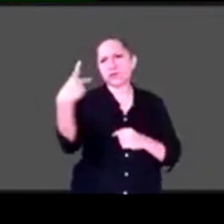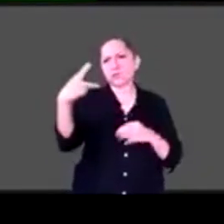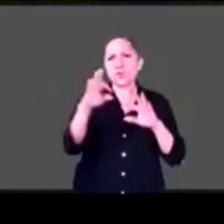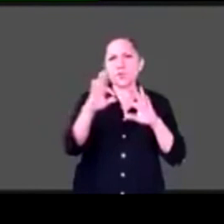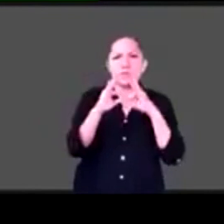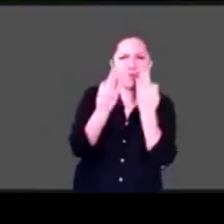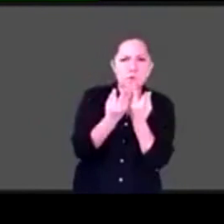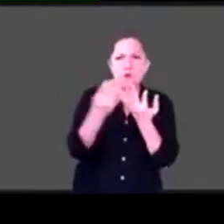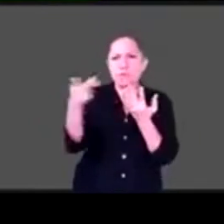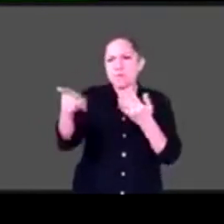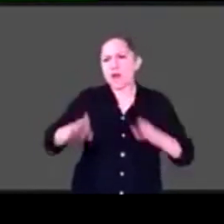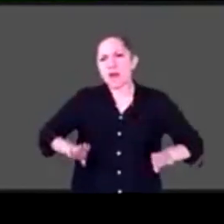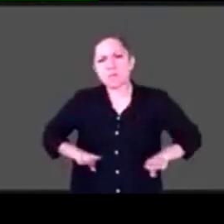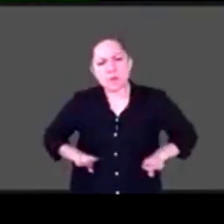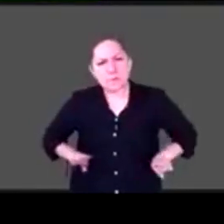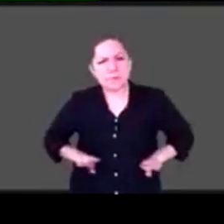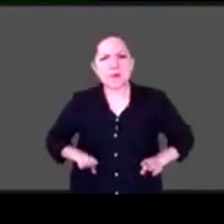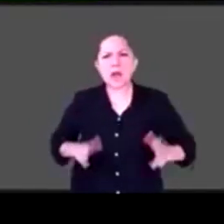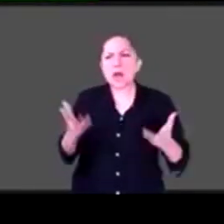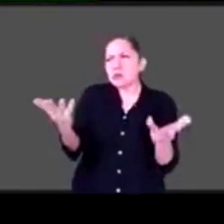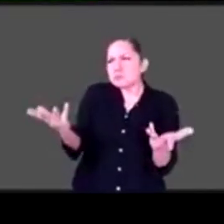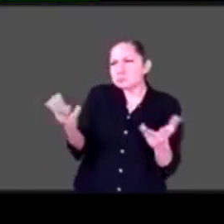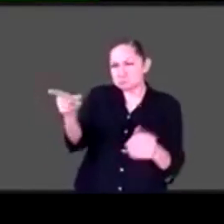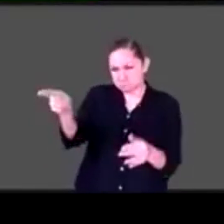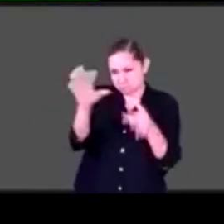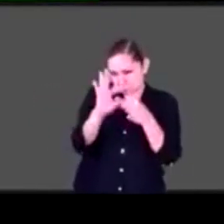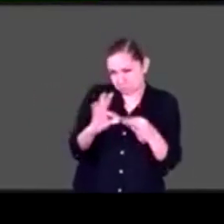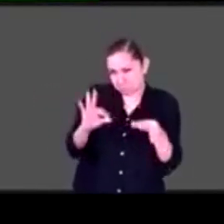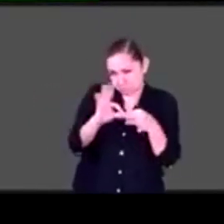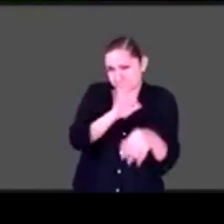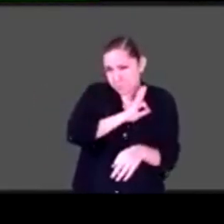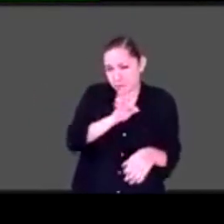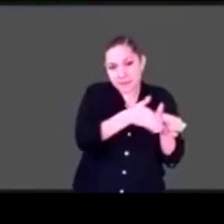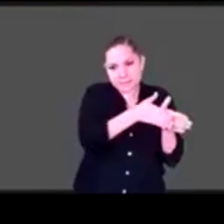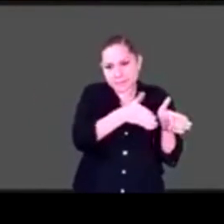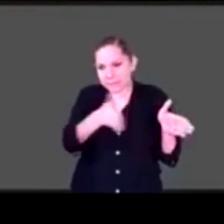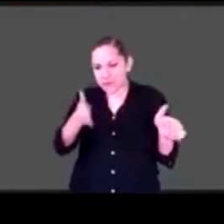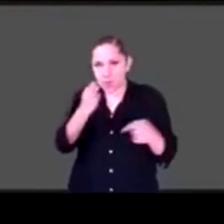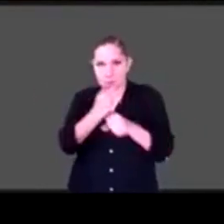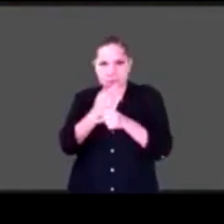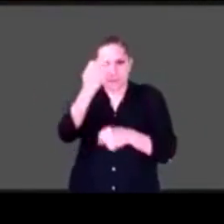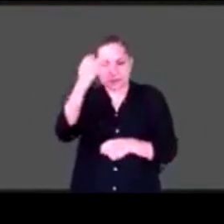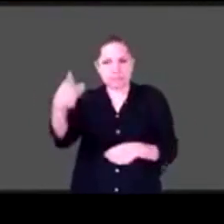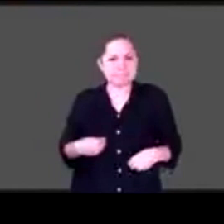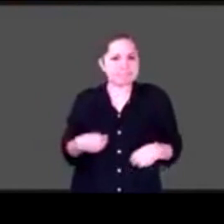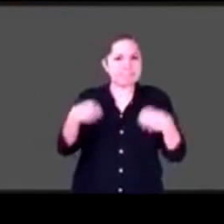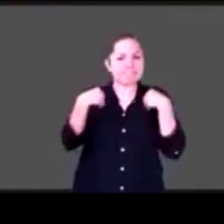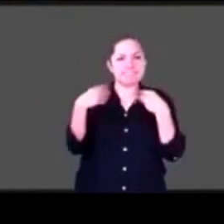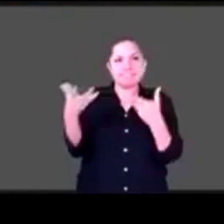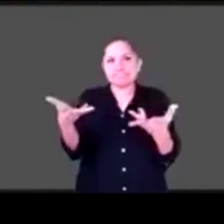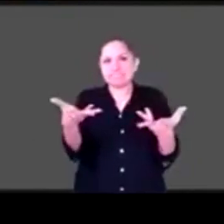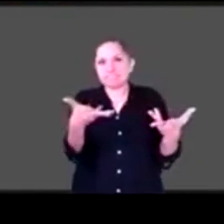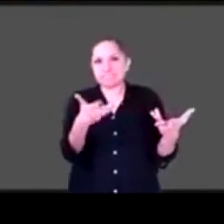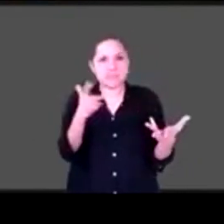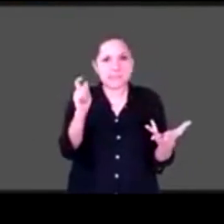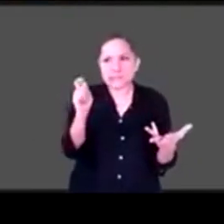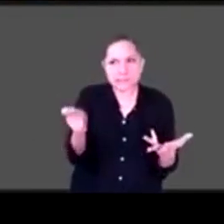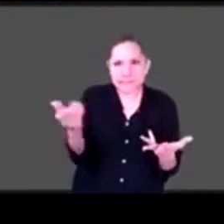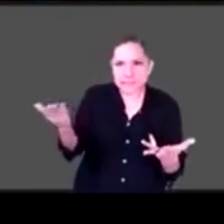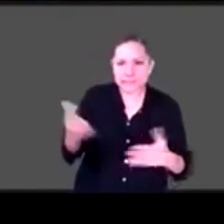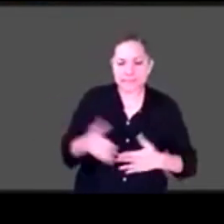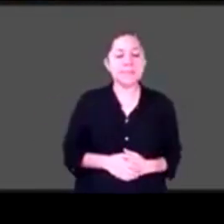qué ha pasado en tu vida, qué ha cambiado con la cuarentena. Bueno, mira, yo te diría un poco,